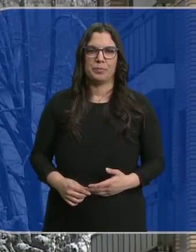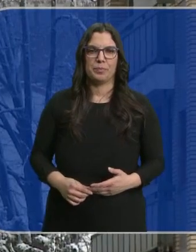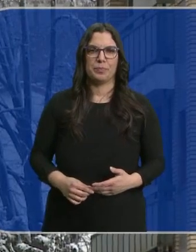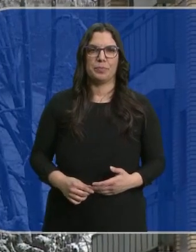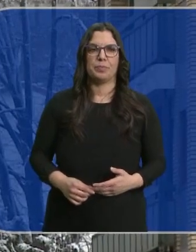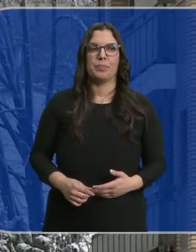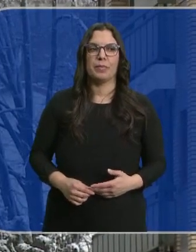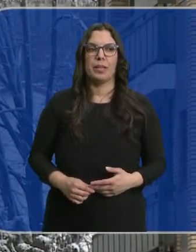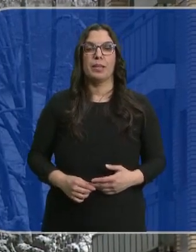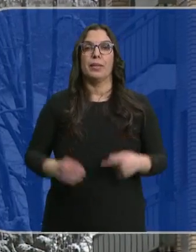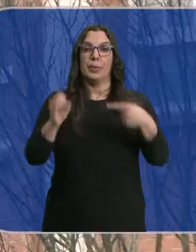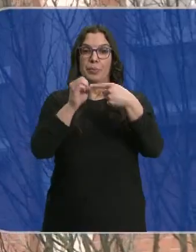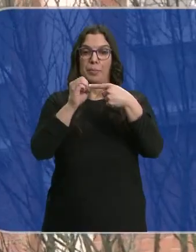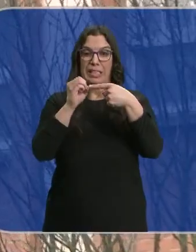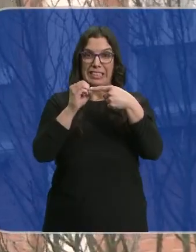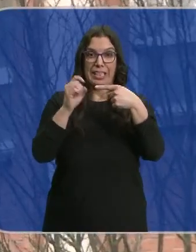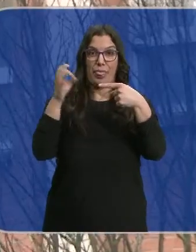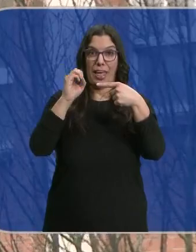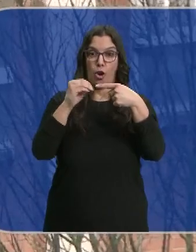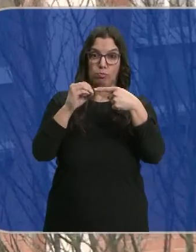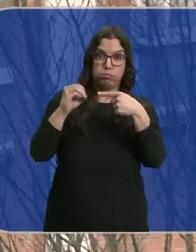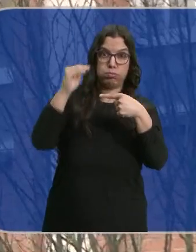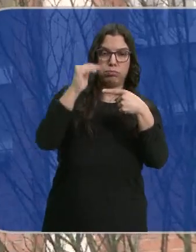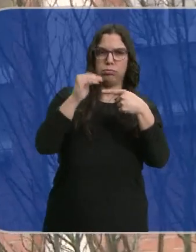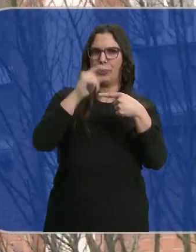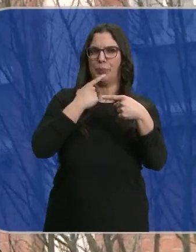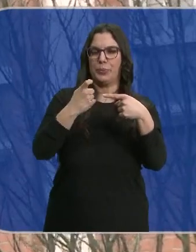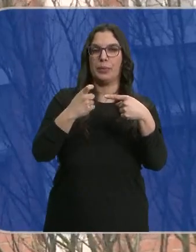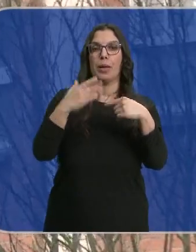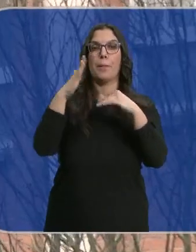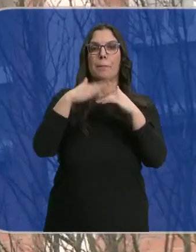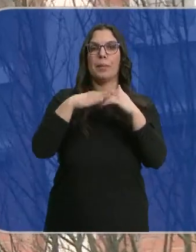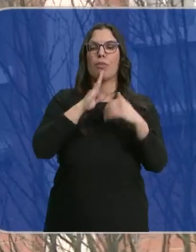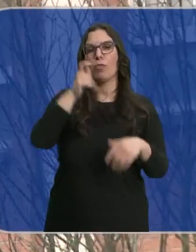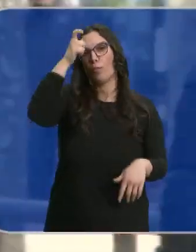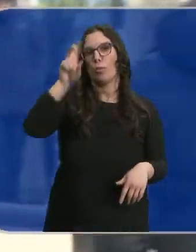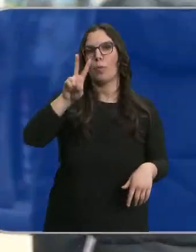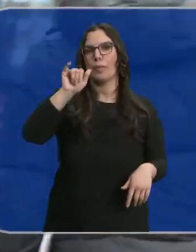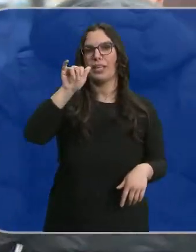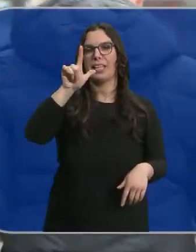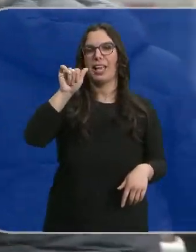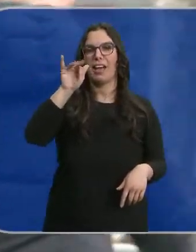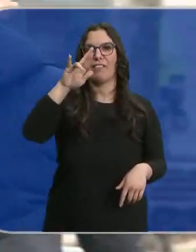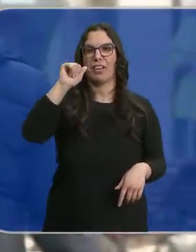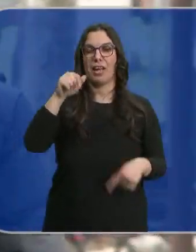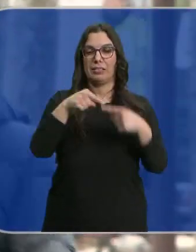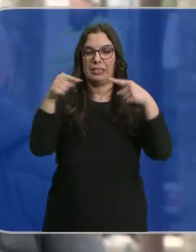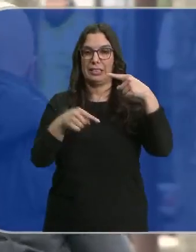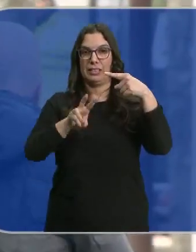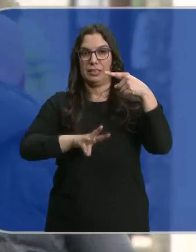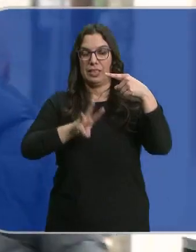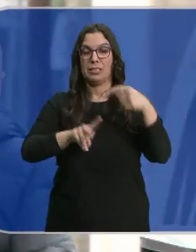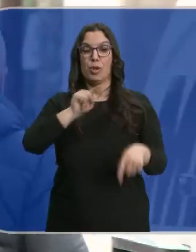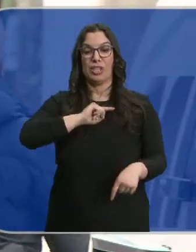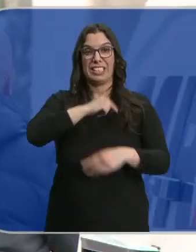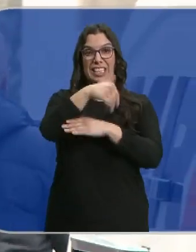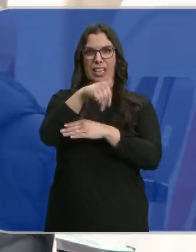Al termómetro le ha costado marcar valores positivos. La temperatura mínima se ha registrado en Villafría y ha sido de 3 bajo cero, pero la sensación